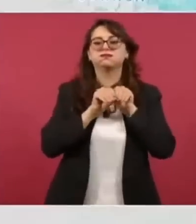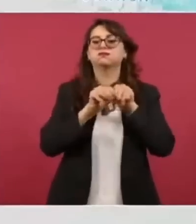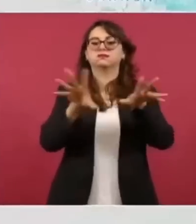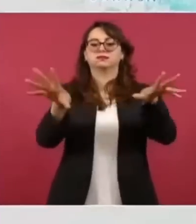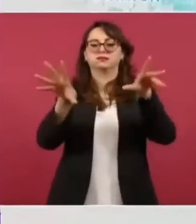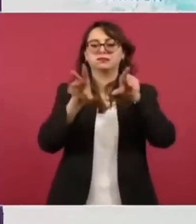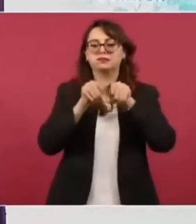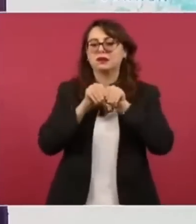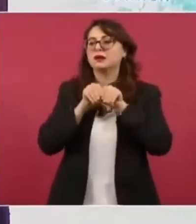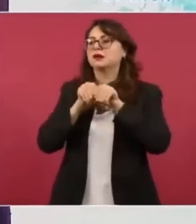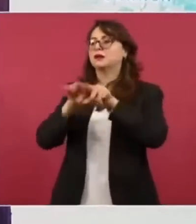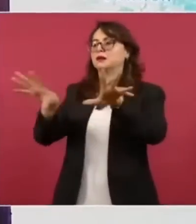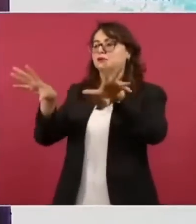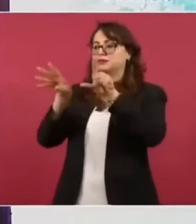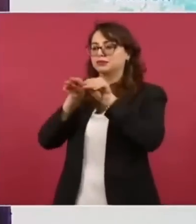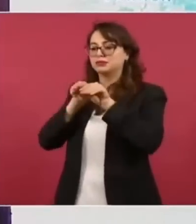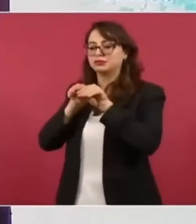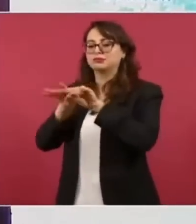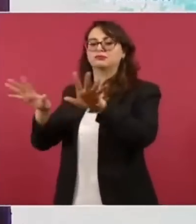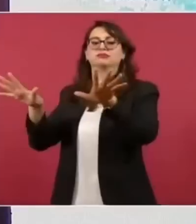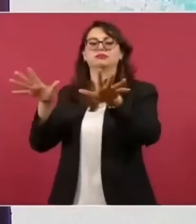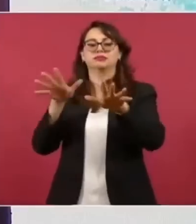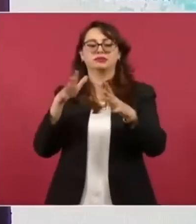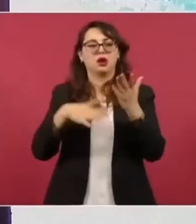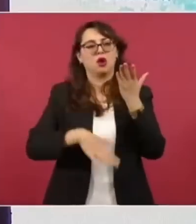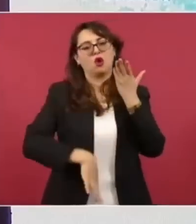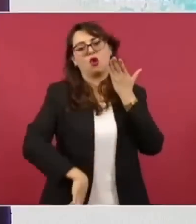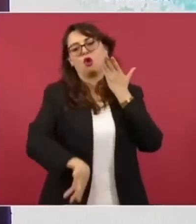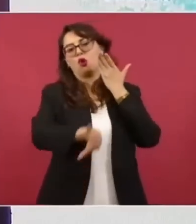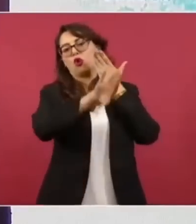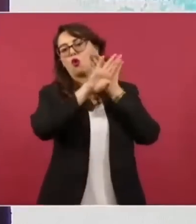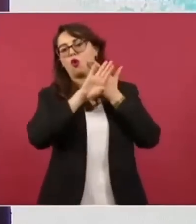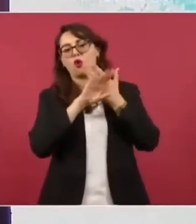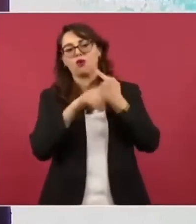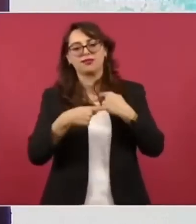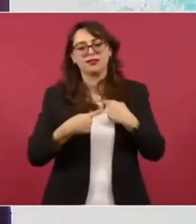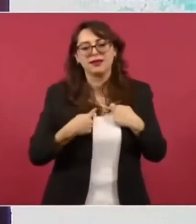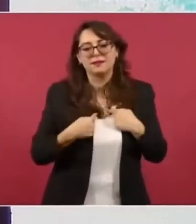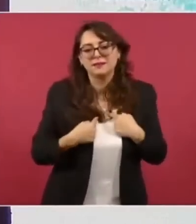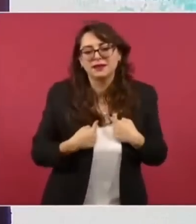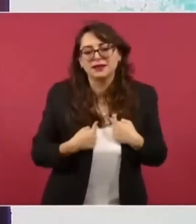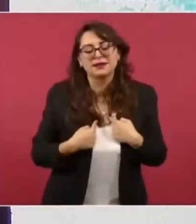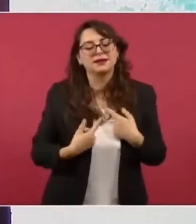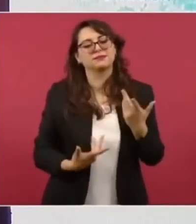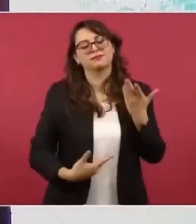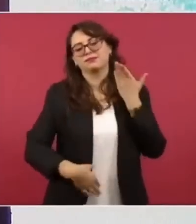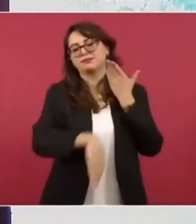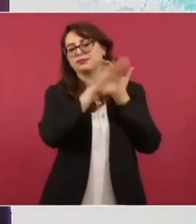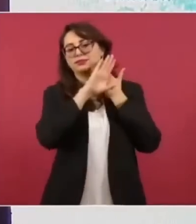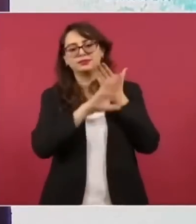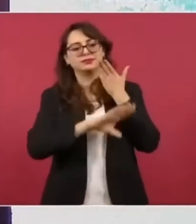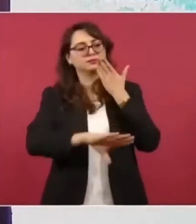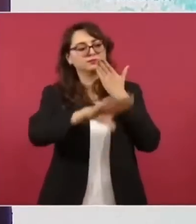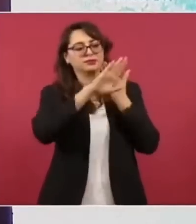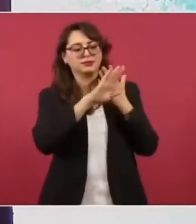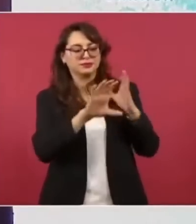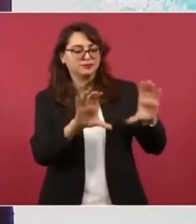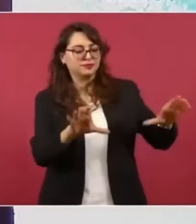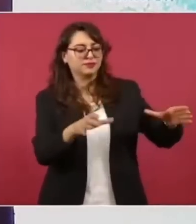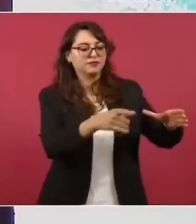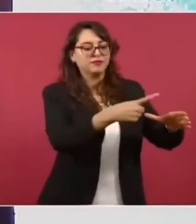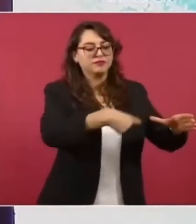las minorías de los que se han dedicado a saquear al país